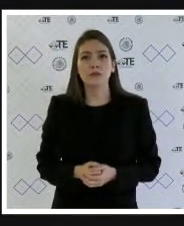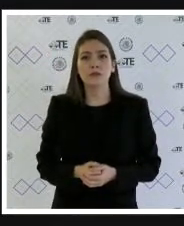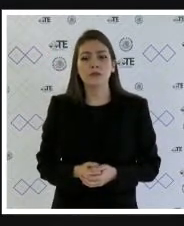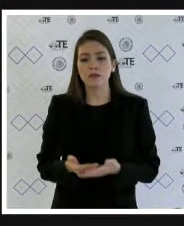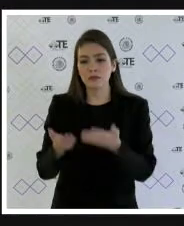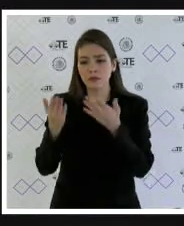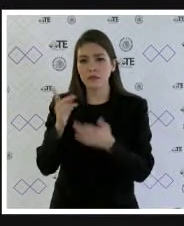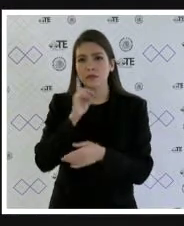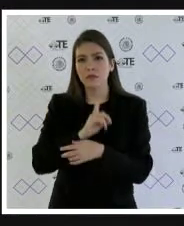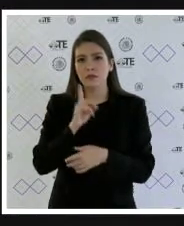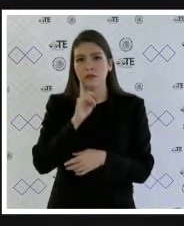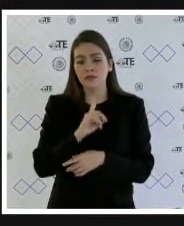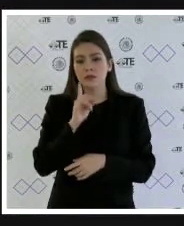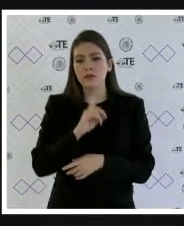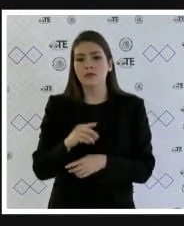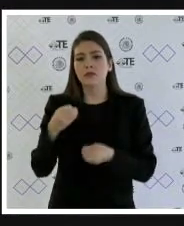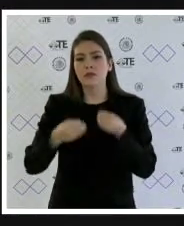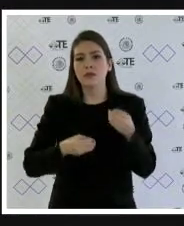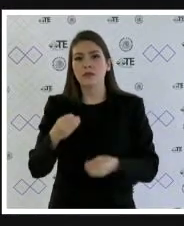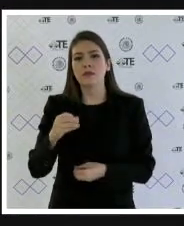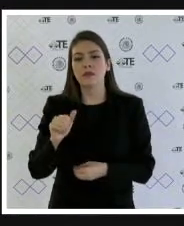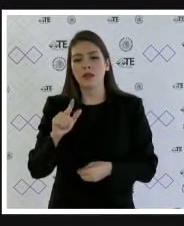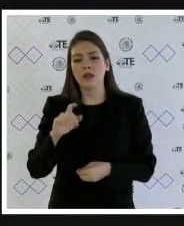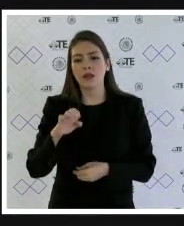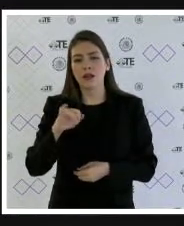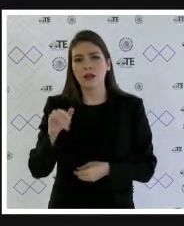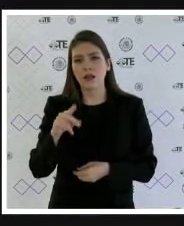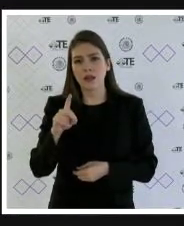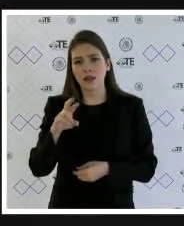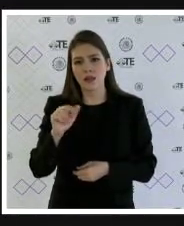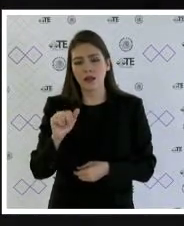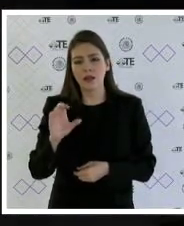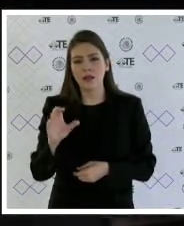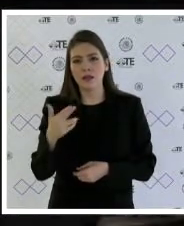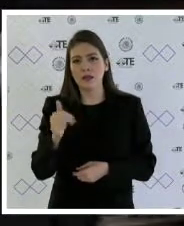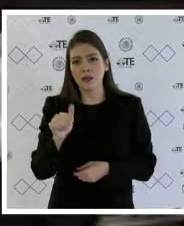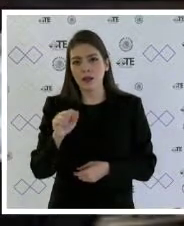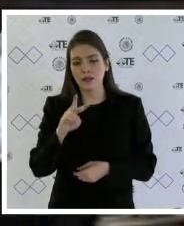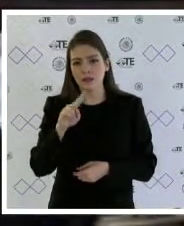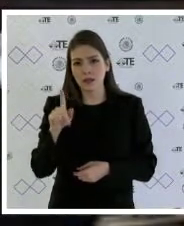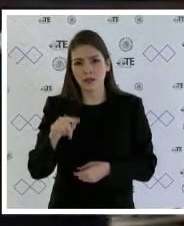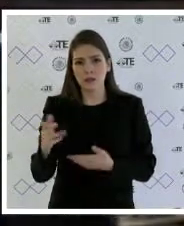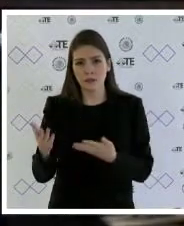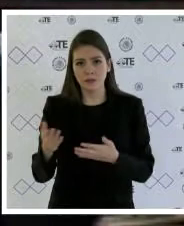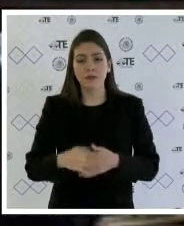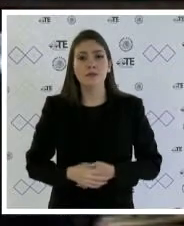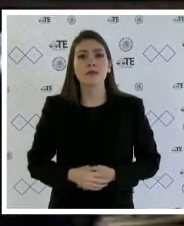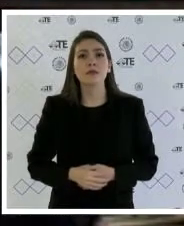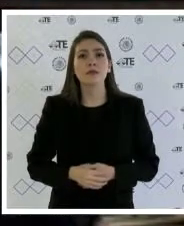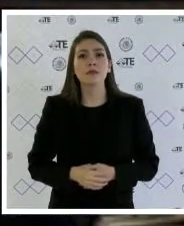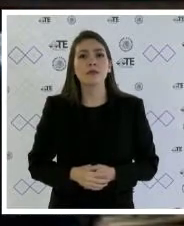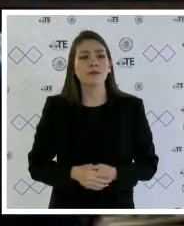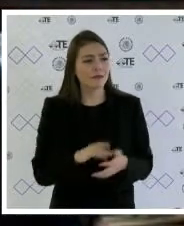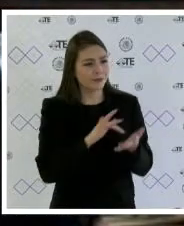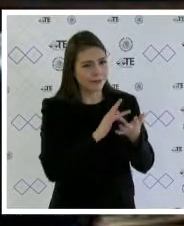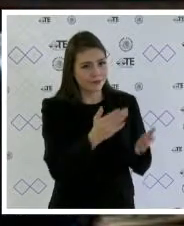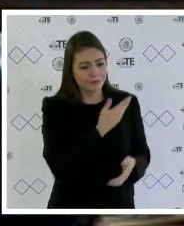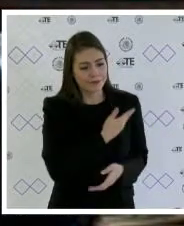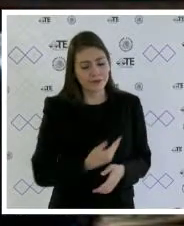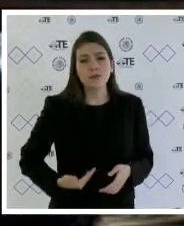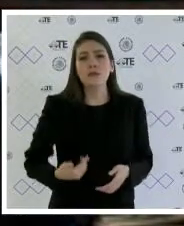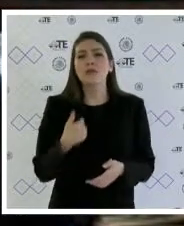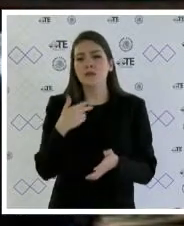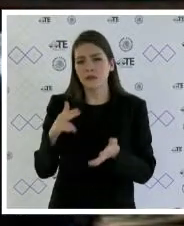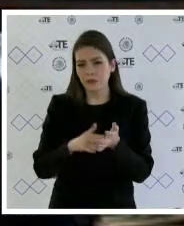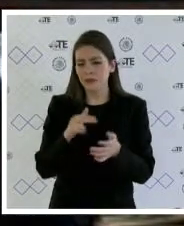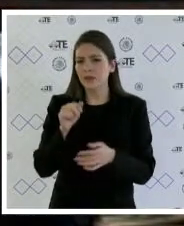Magistrado Alejandra Chávez tiene el uso de la palabra, por favor. Gracias, presidente. Yo votaré a favor de los proyectos, no obstante, en el juicio